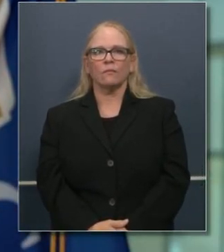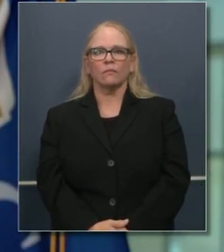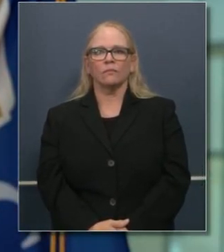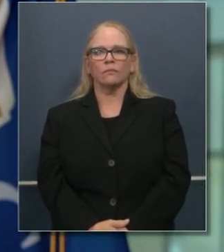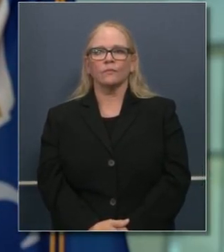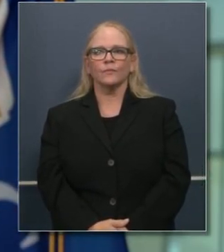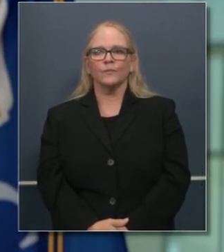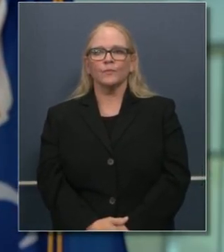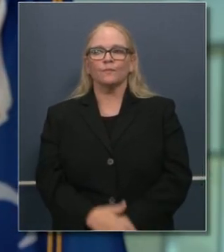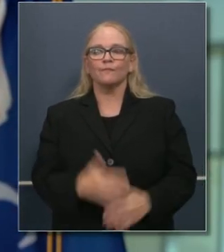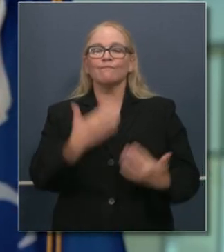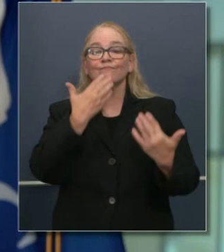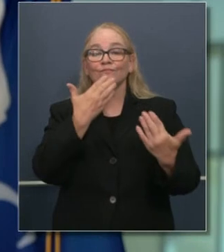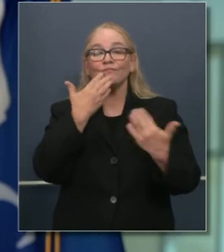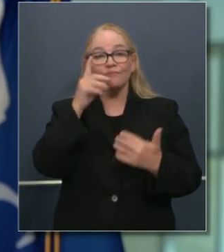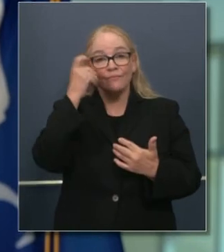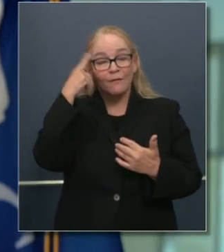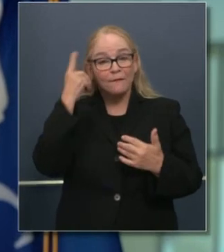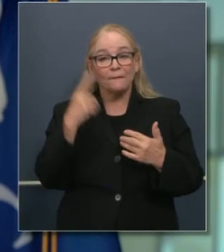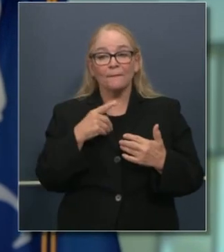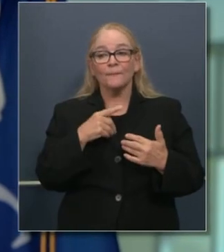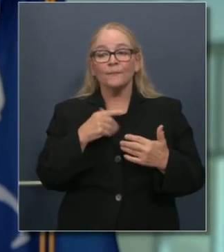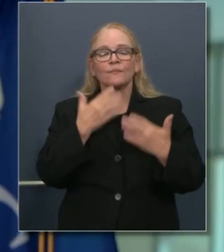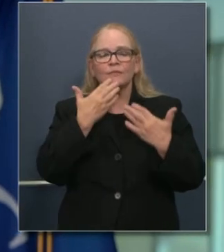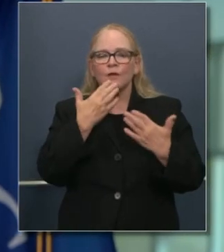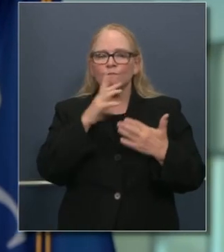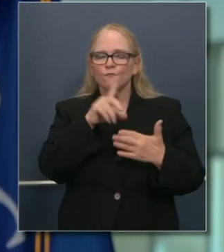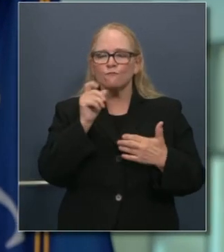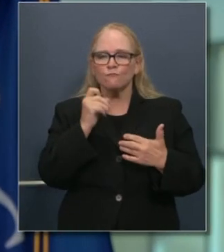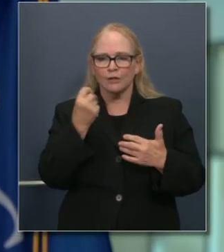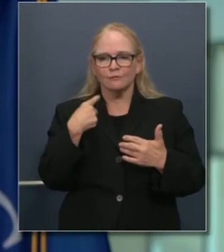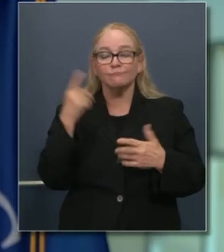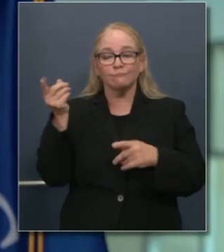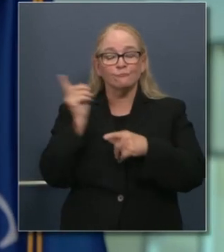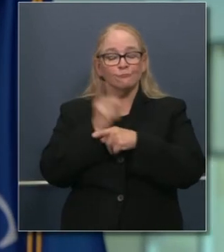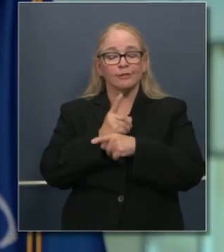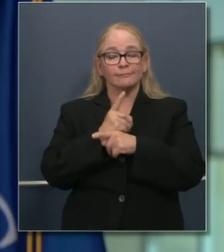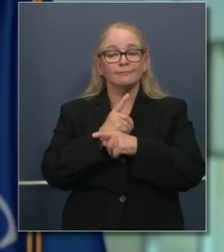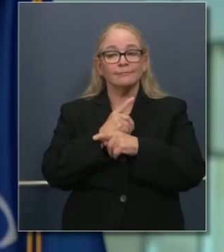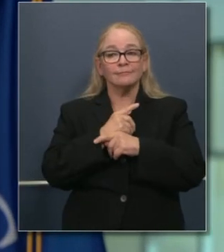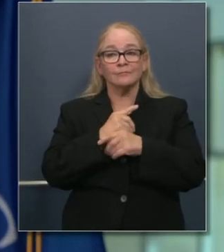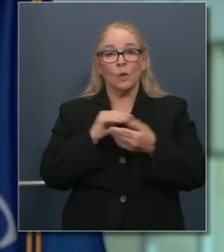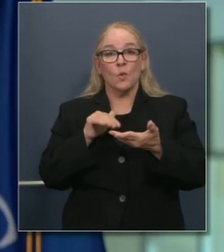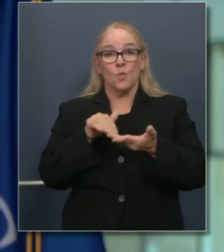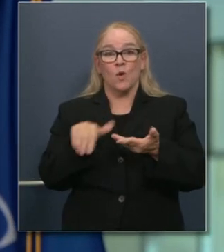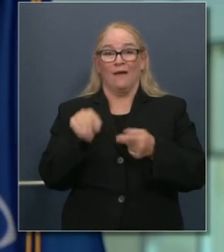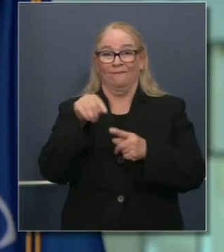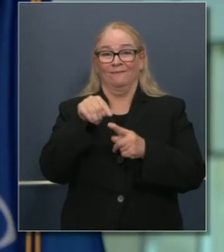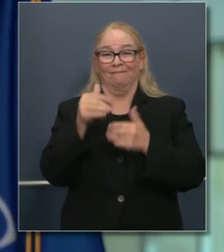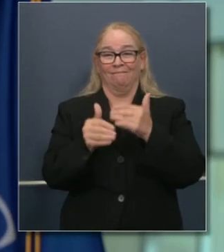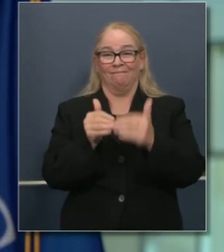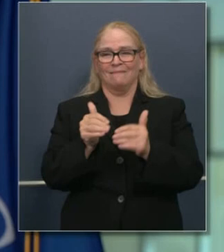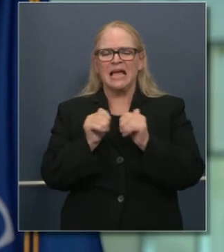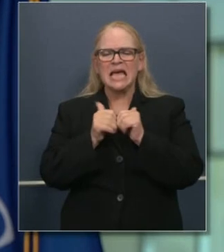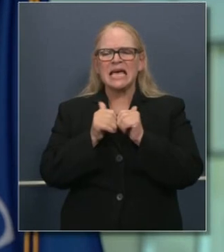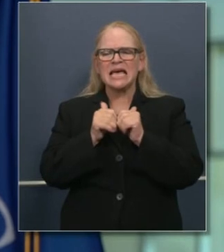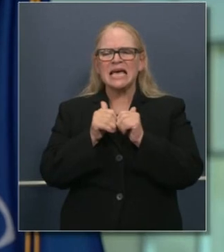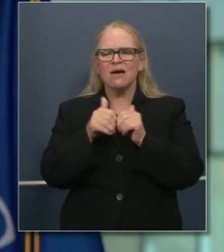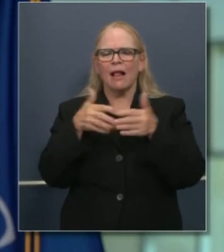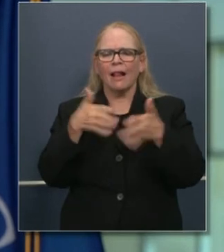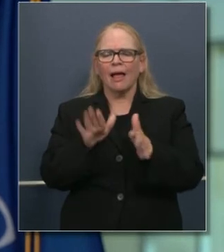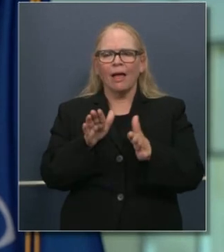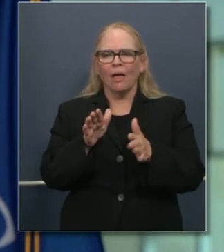Gracias, señor gobernador, y gracias por esa pregunta. Como lo dijo el gobernador, en ese proceso de renunciar, realmente